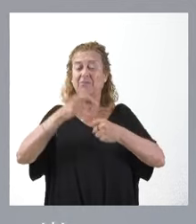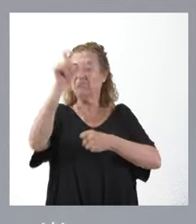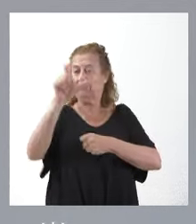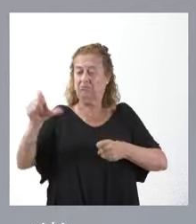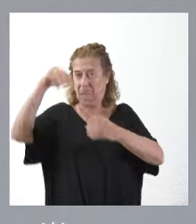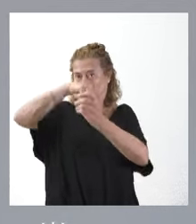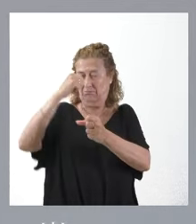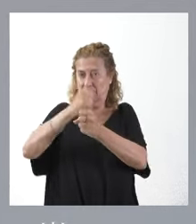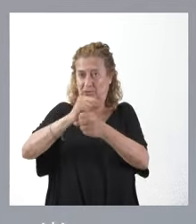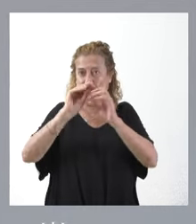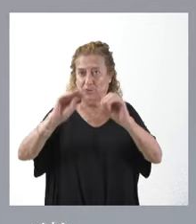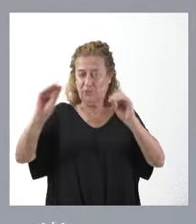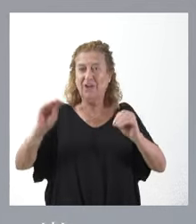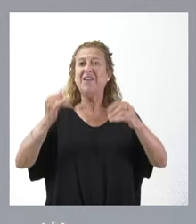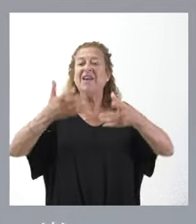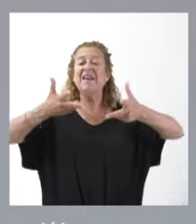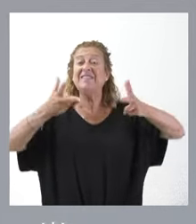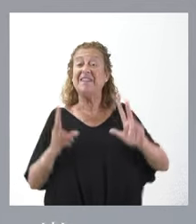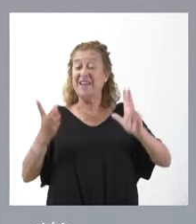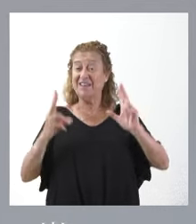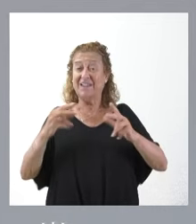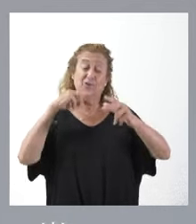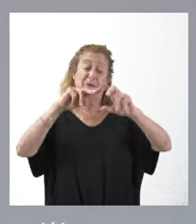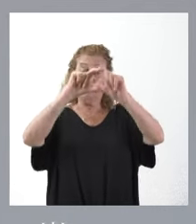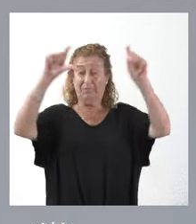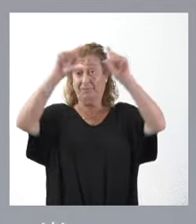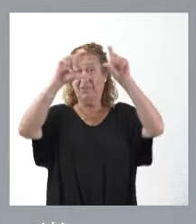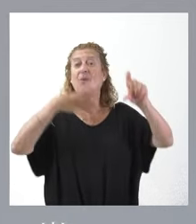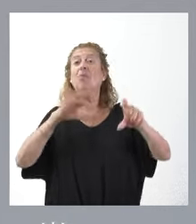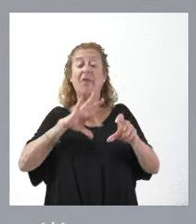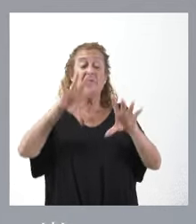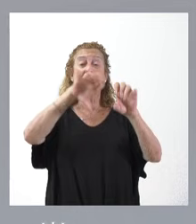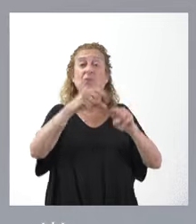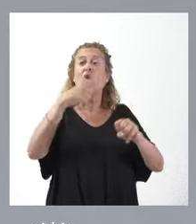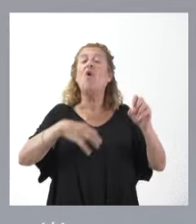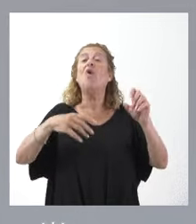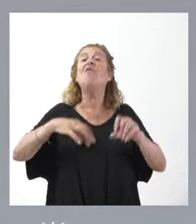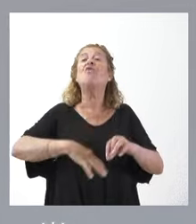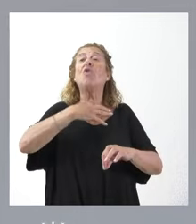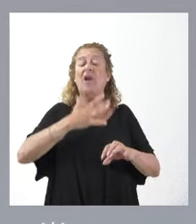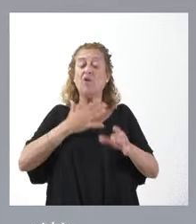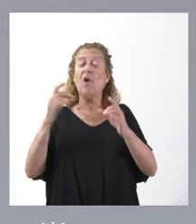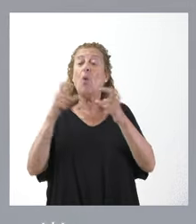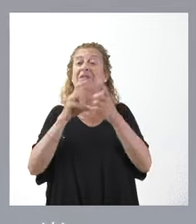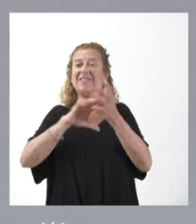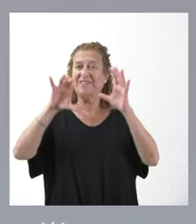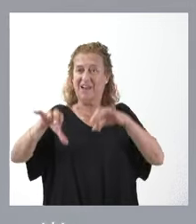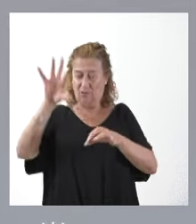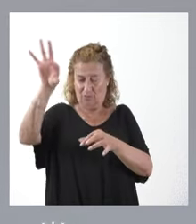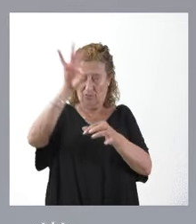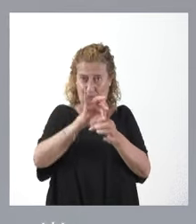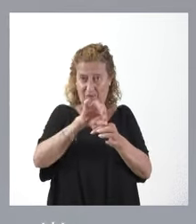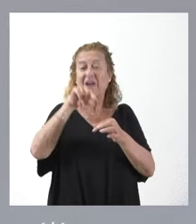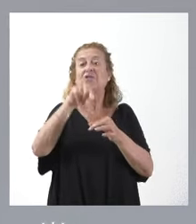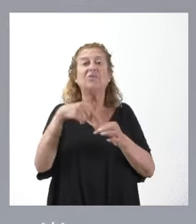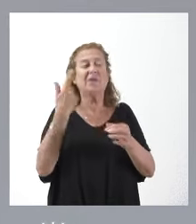y las sillas las definen con una característica, que es que la puede ocupar un funcionario de la Junta de Castilla y León. Eso ocurre en